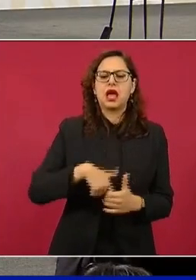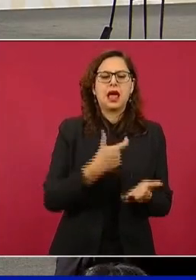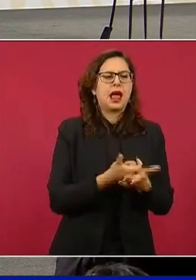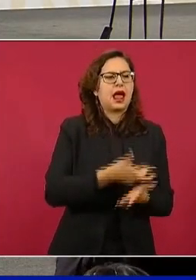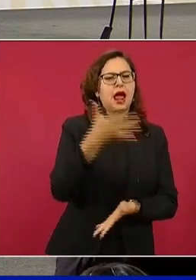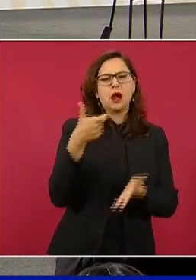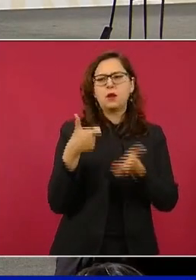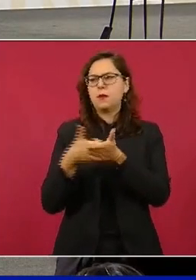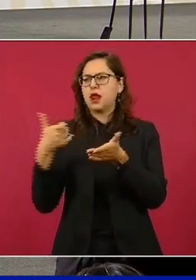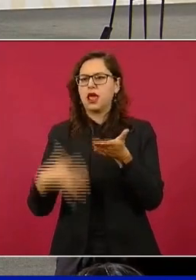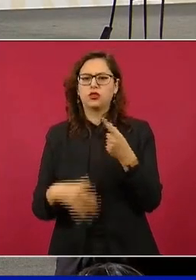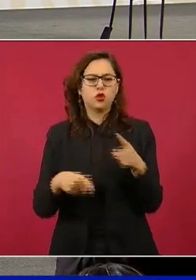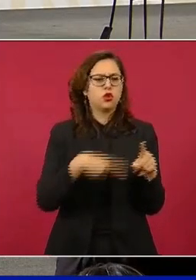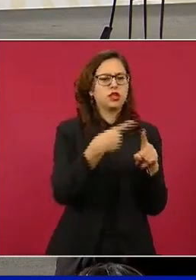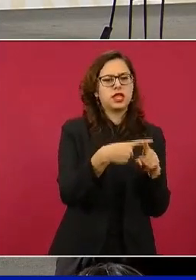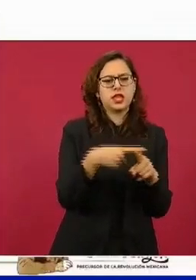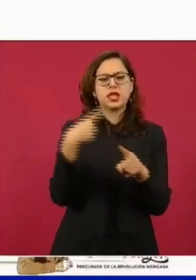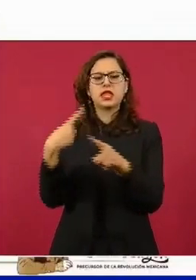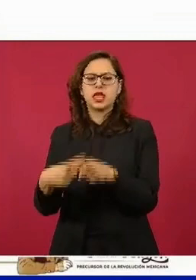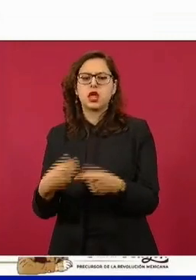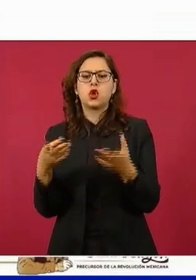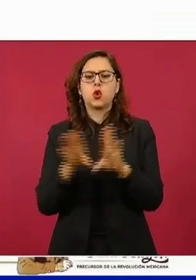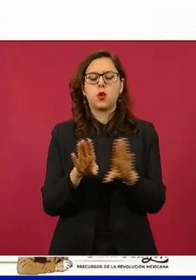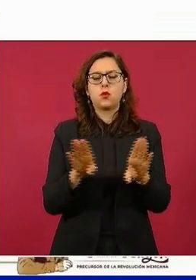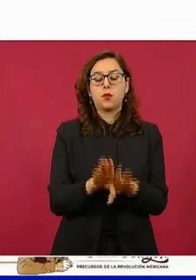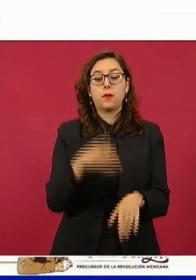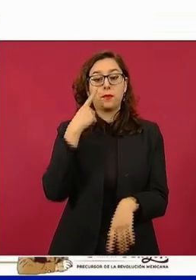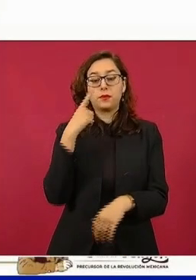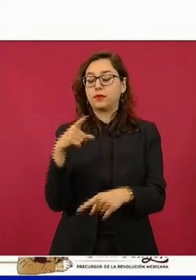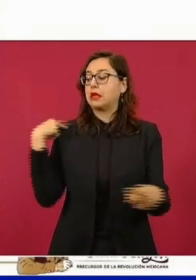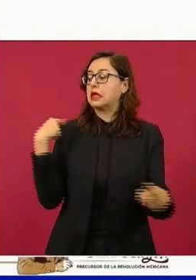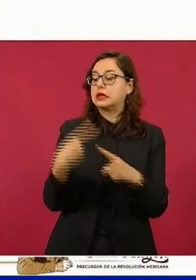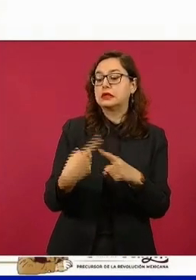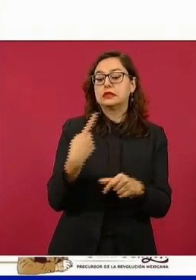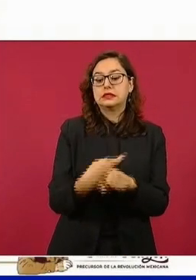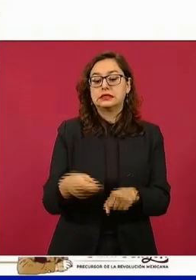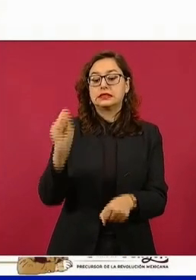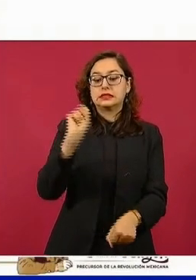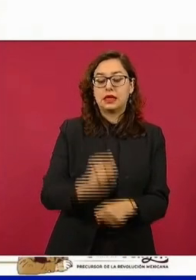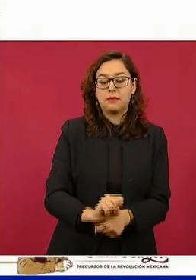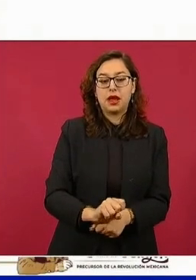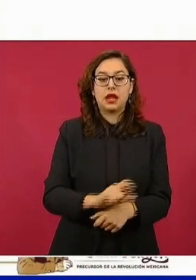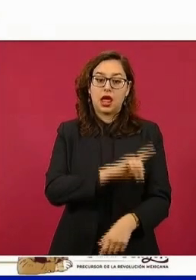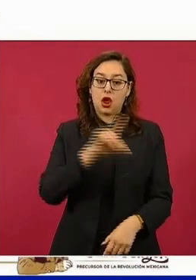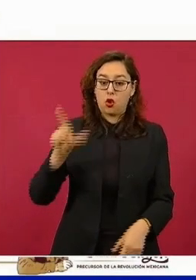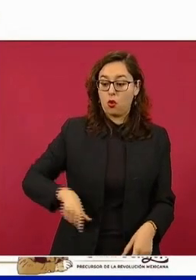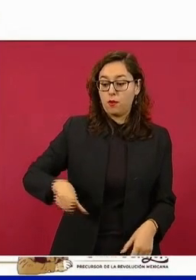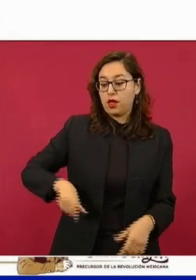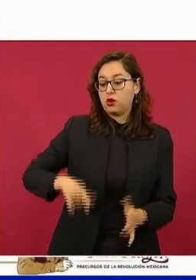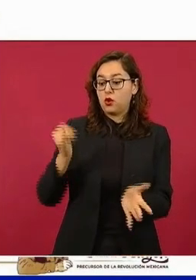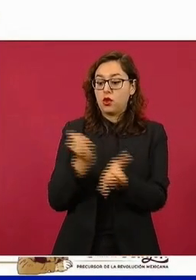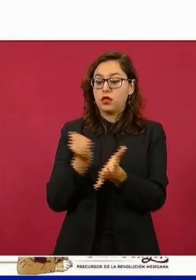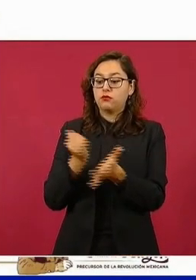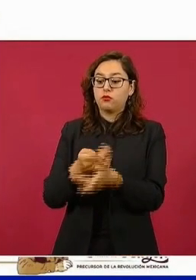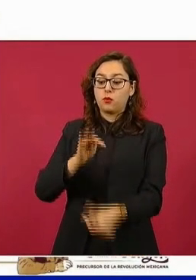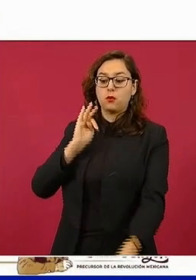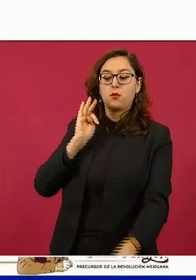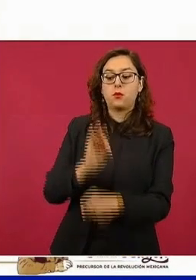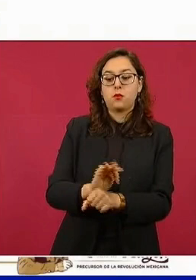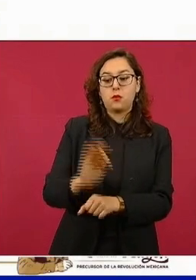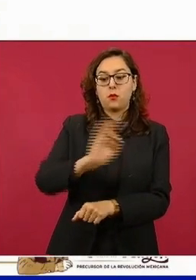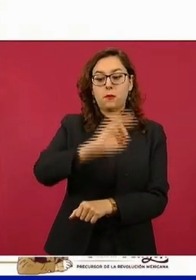y del diésel? En esta semana el incentivo o estímulo fiscal es del